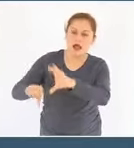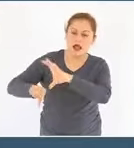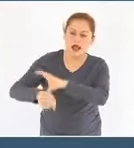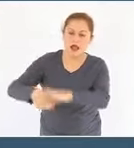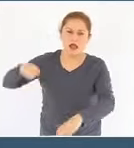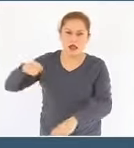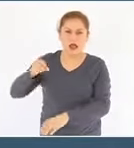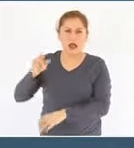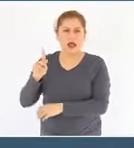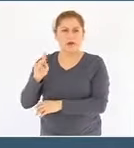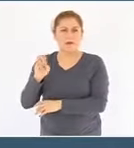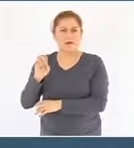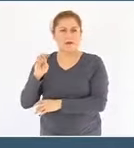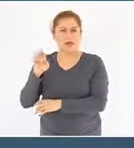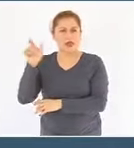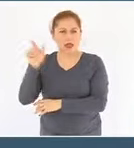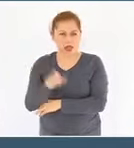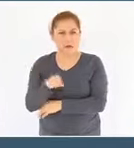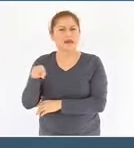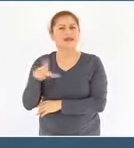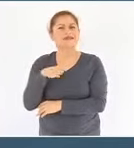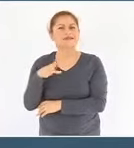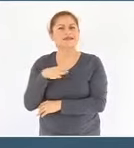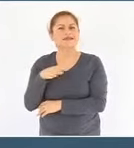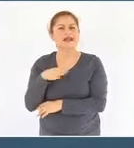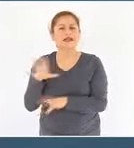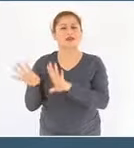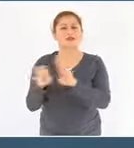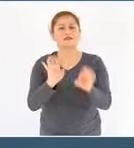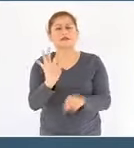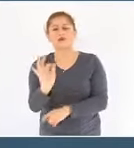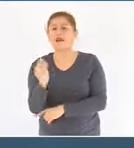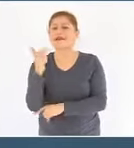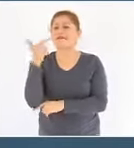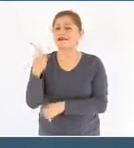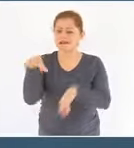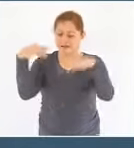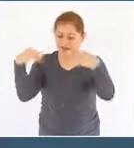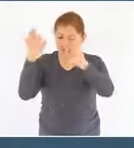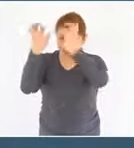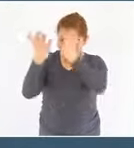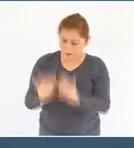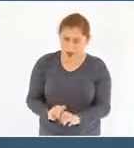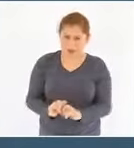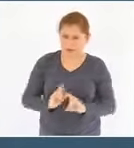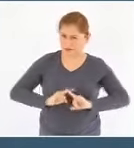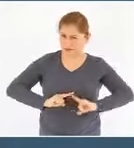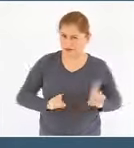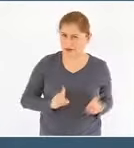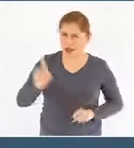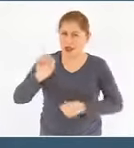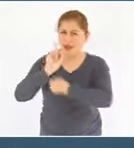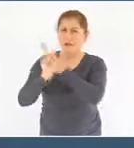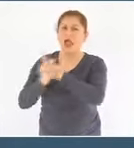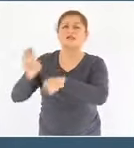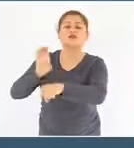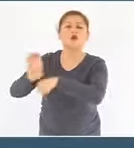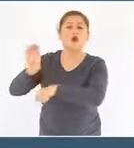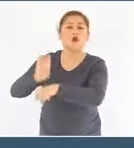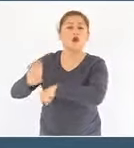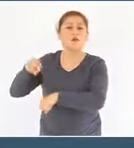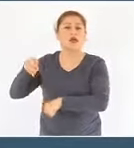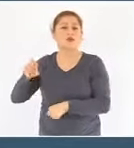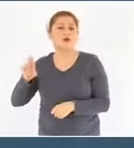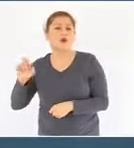expediente de 947 páginas en Colombia y en Noruega su órgano regulador